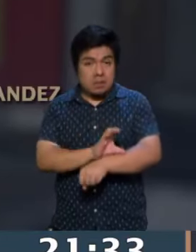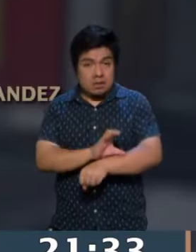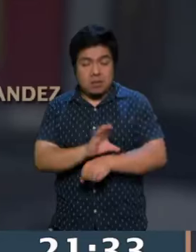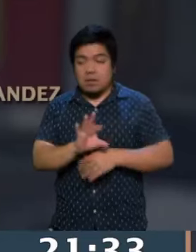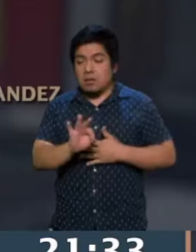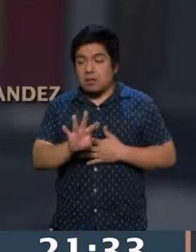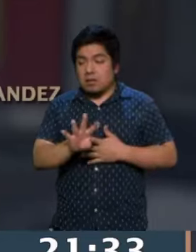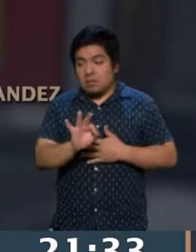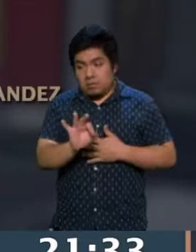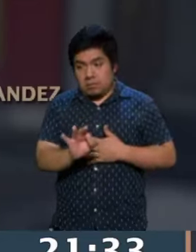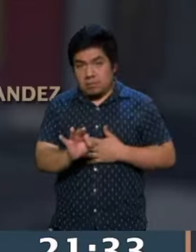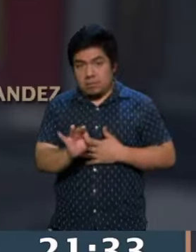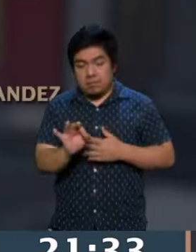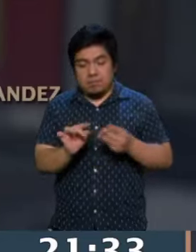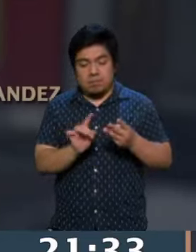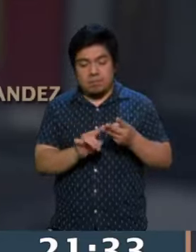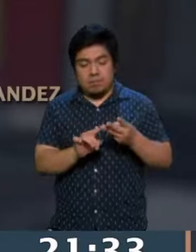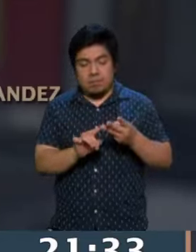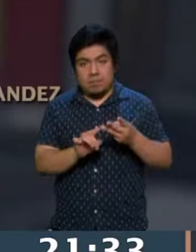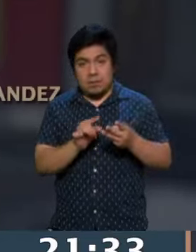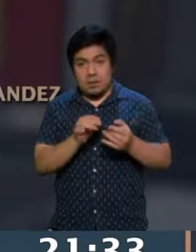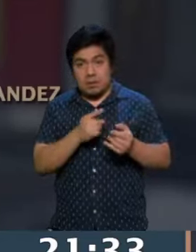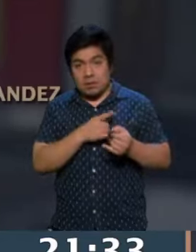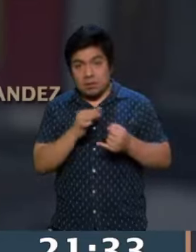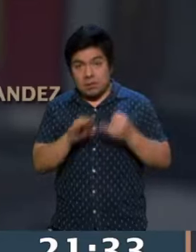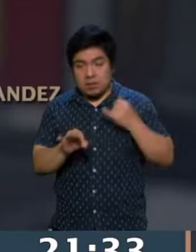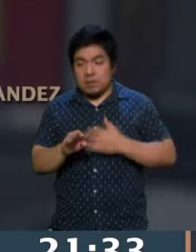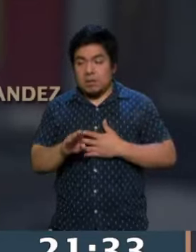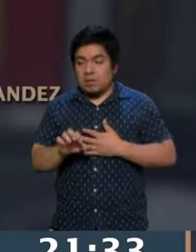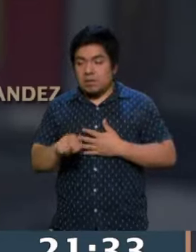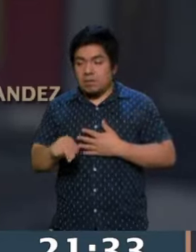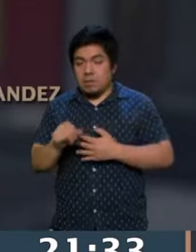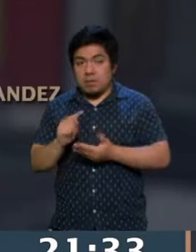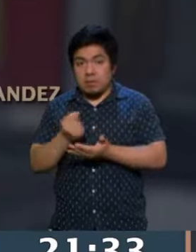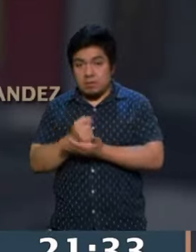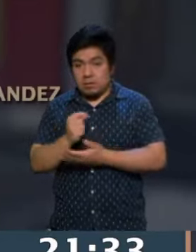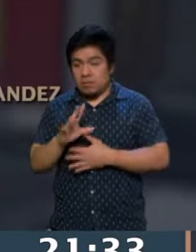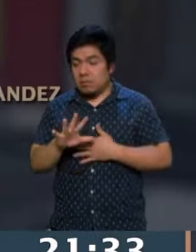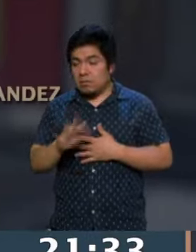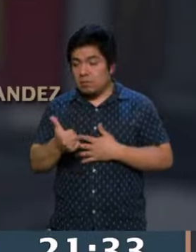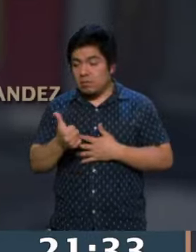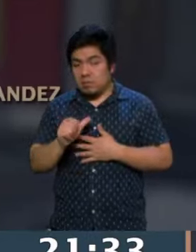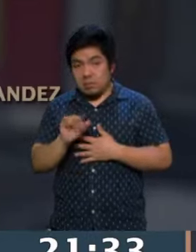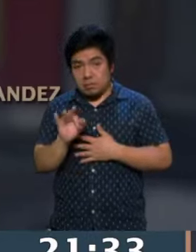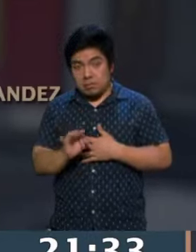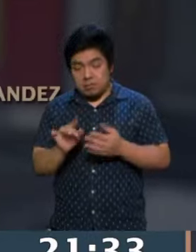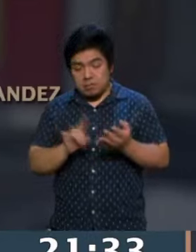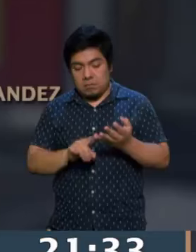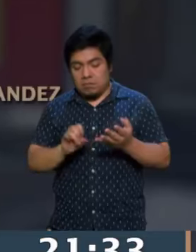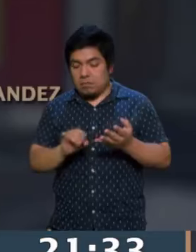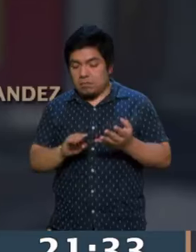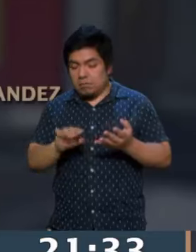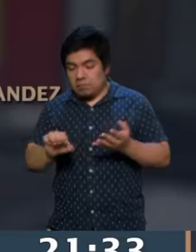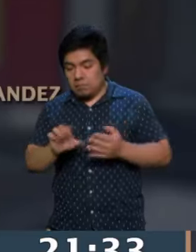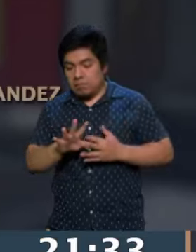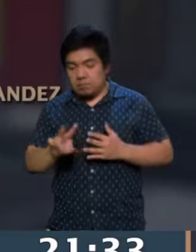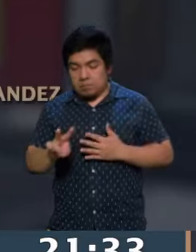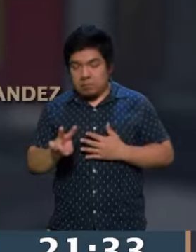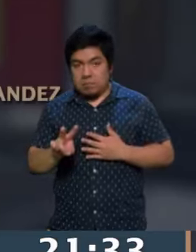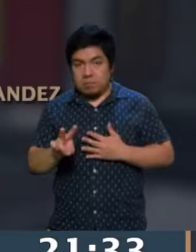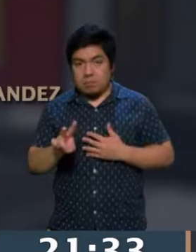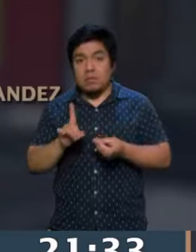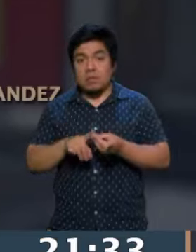44%. Seguramente nos faltaría Bernice Hernández en Tláhuac con el 56% y José Rivero con 52